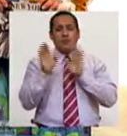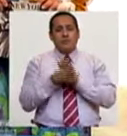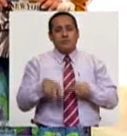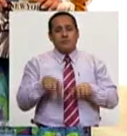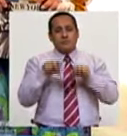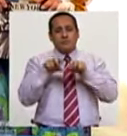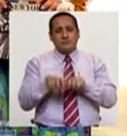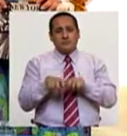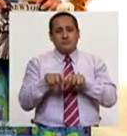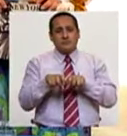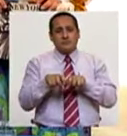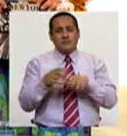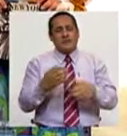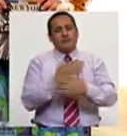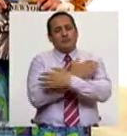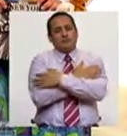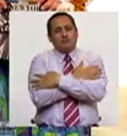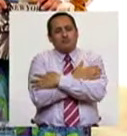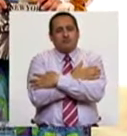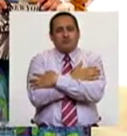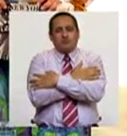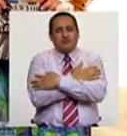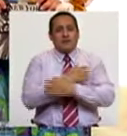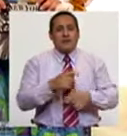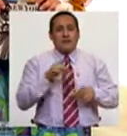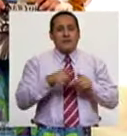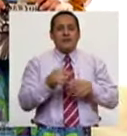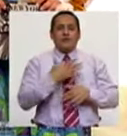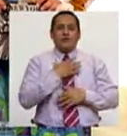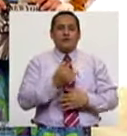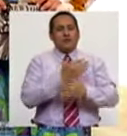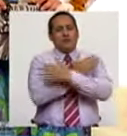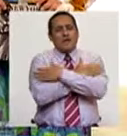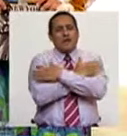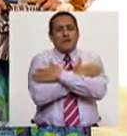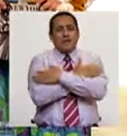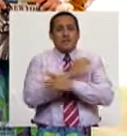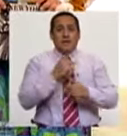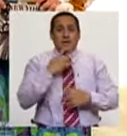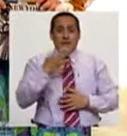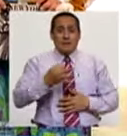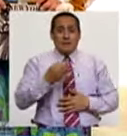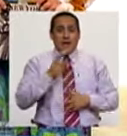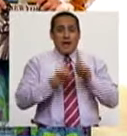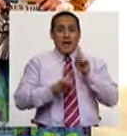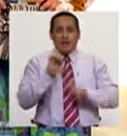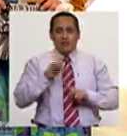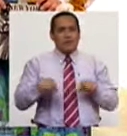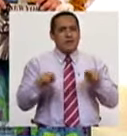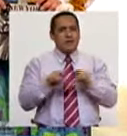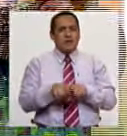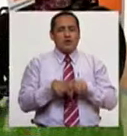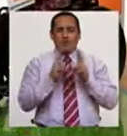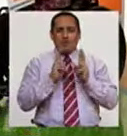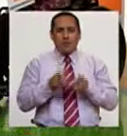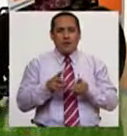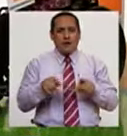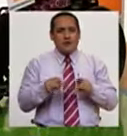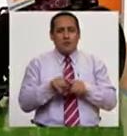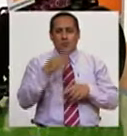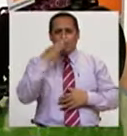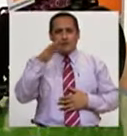al costado de Los apachurren. Sí, les encantan los abrazos y aunque no creas, se comportan exactamente